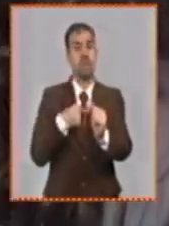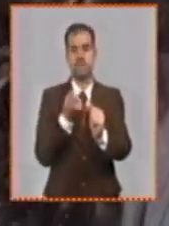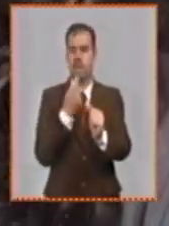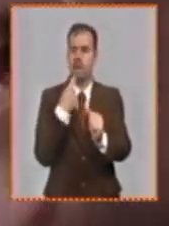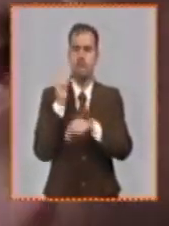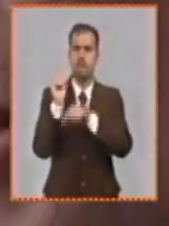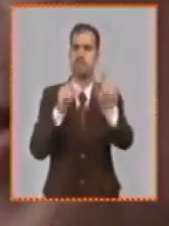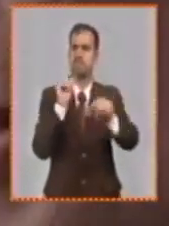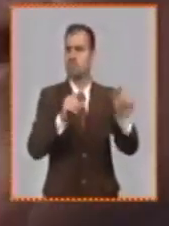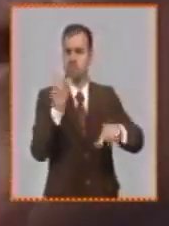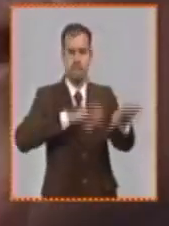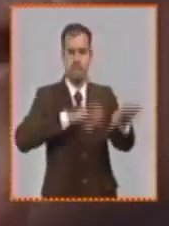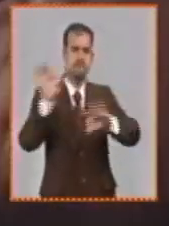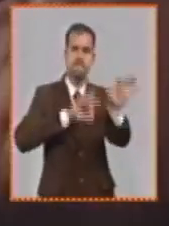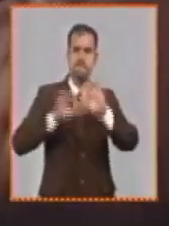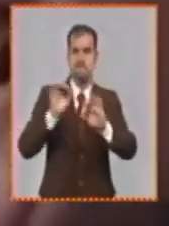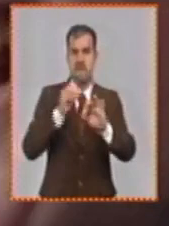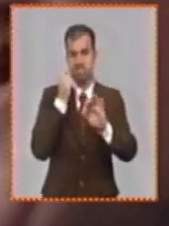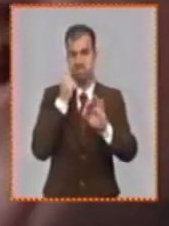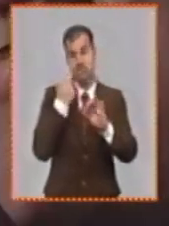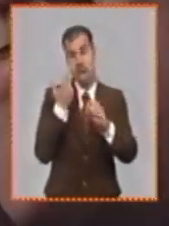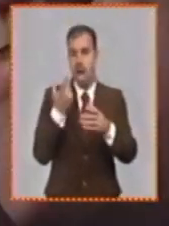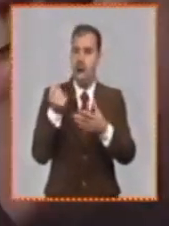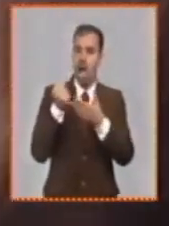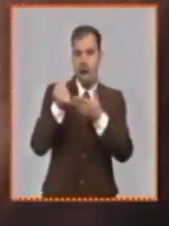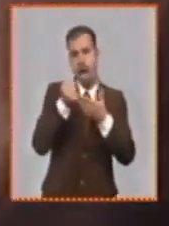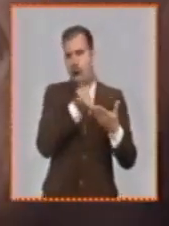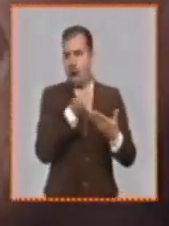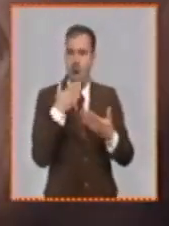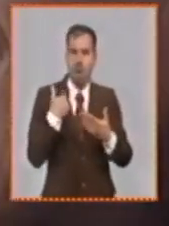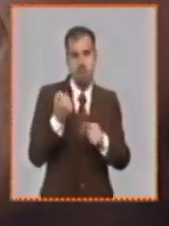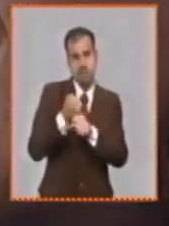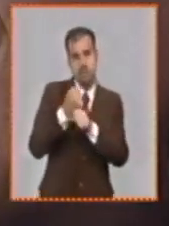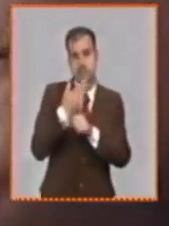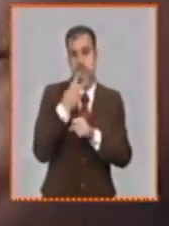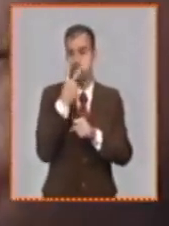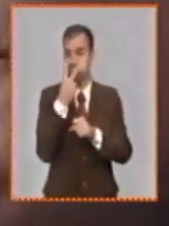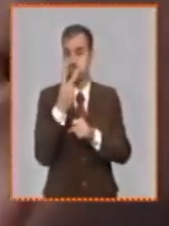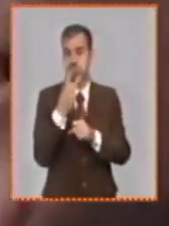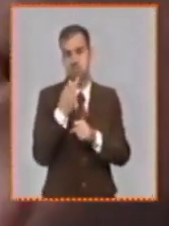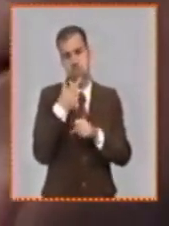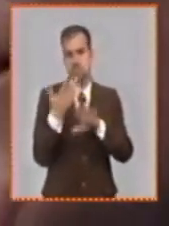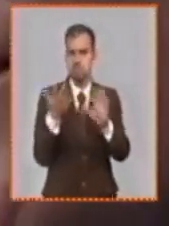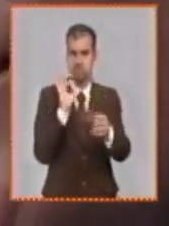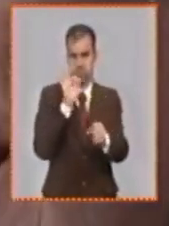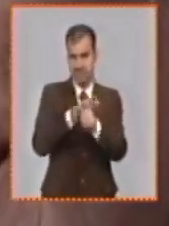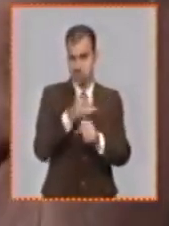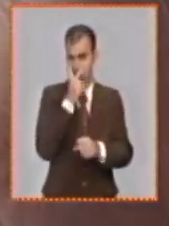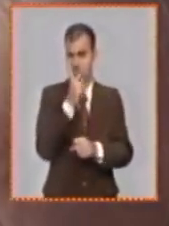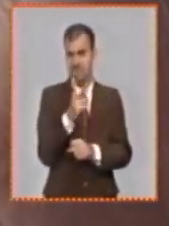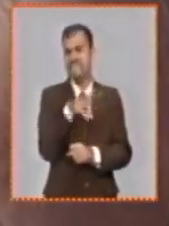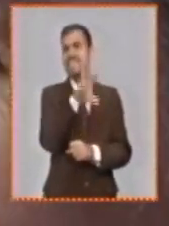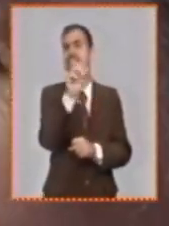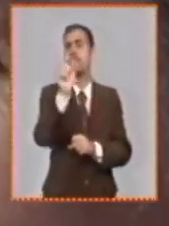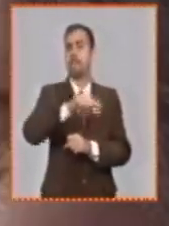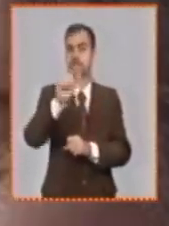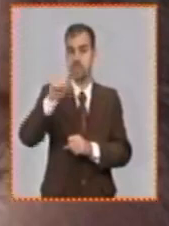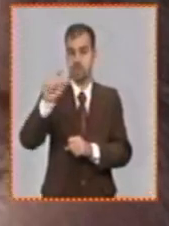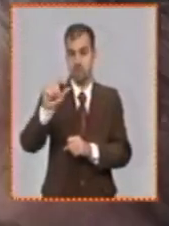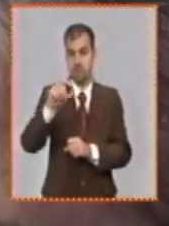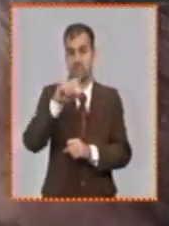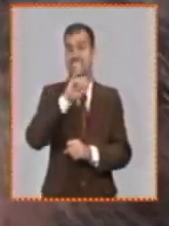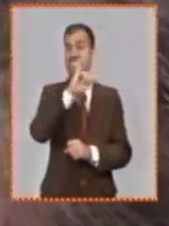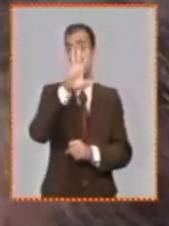para ser voluntaria y no encontraba muchas. Así que comencé atendiendo casi 30 personas, mayores de